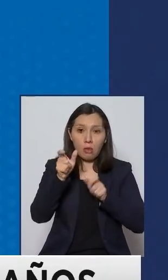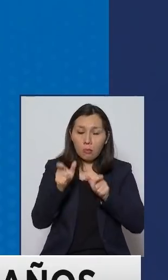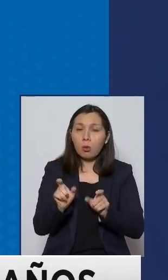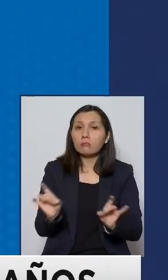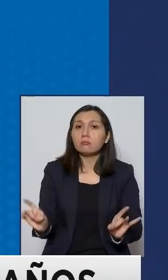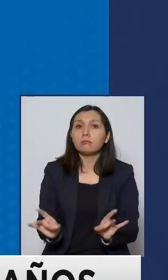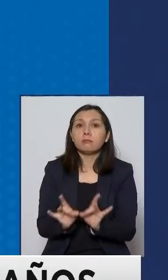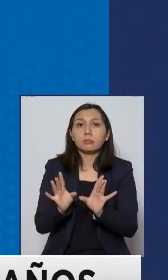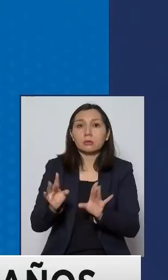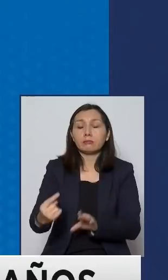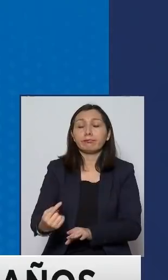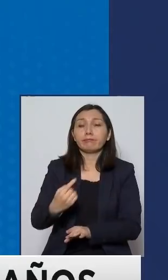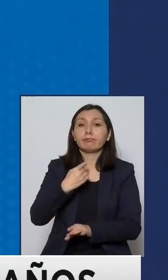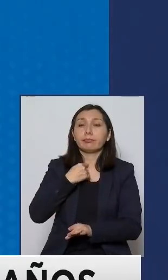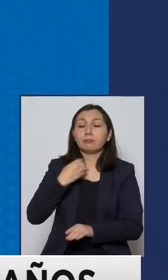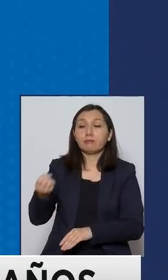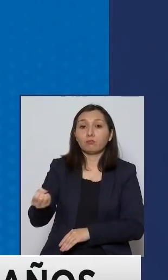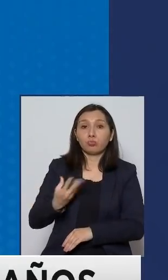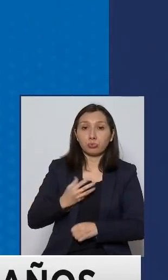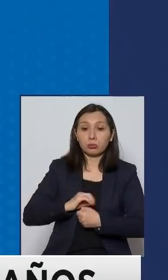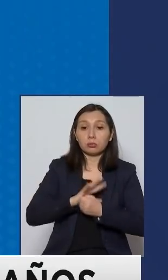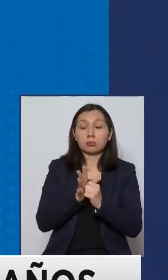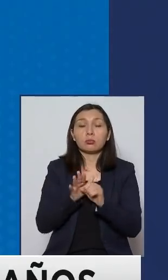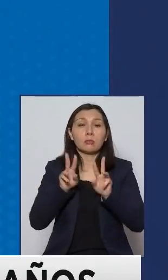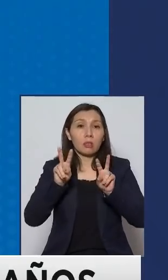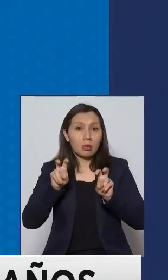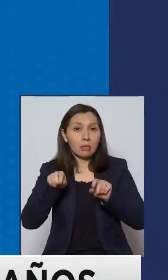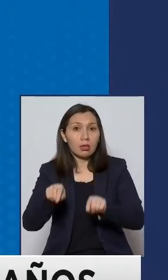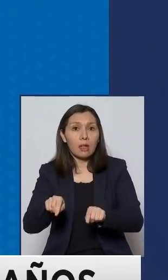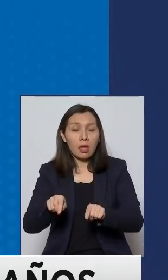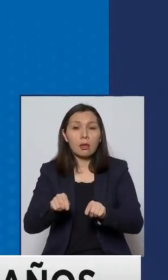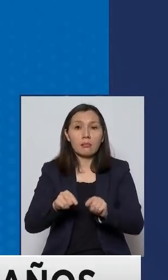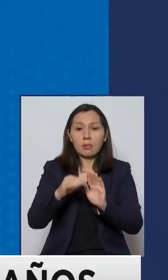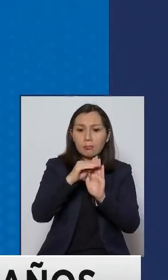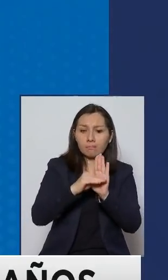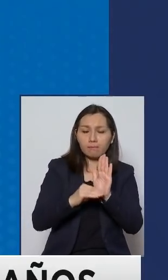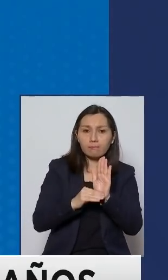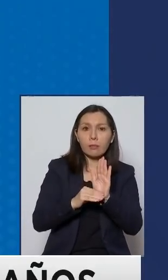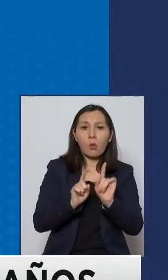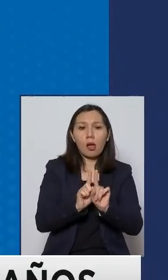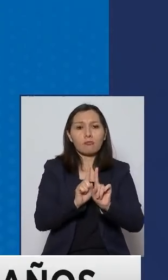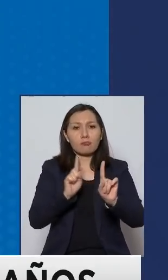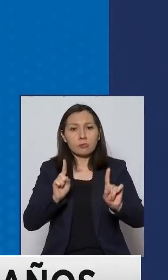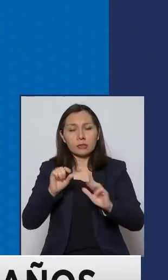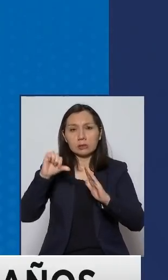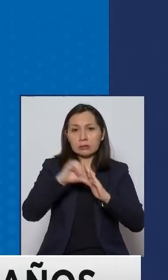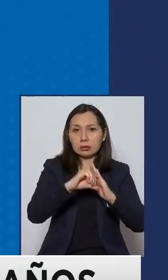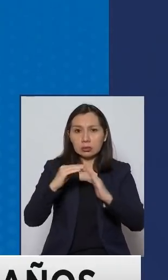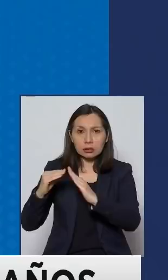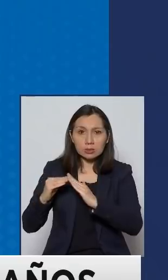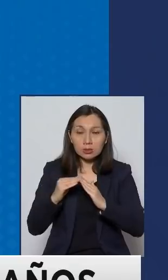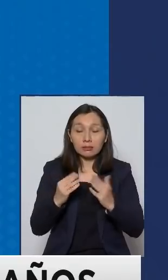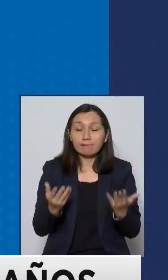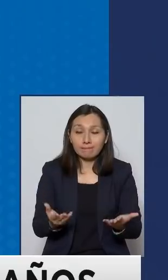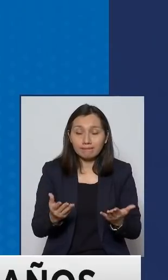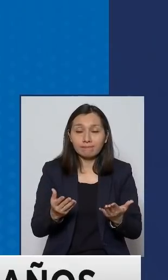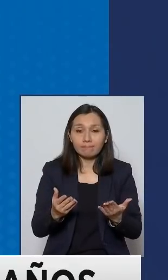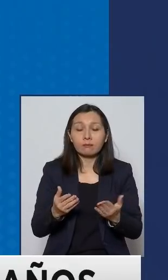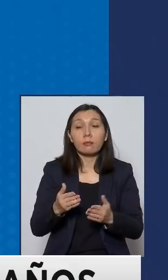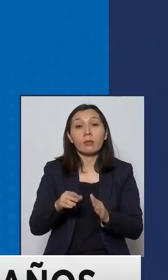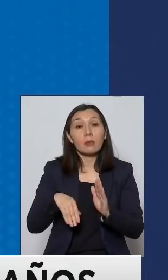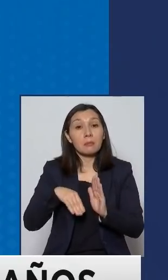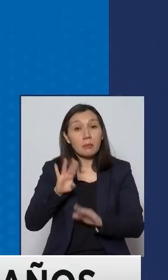de infectarse de acuerdo a las medidas de alejamiento social, cuarentena, y